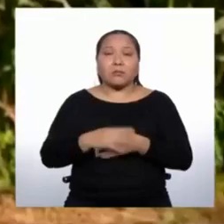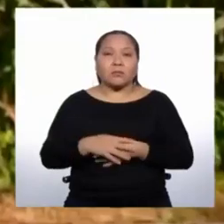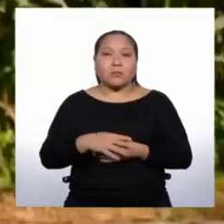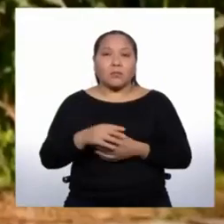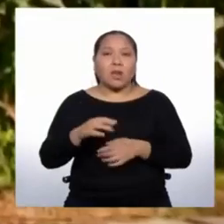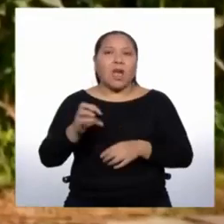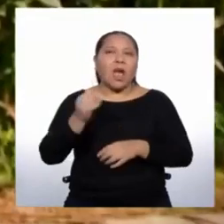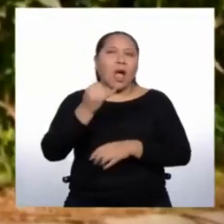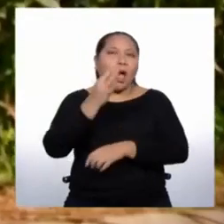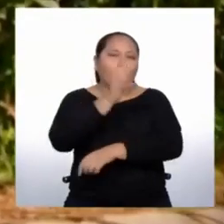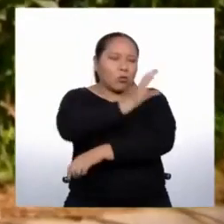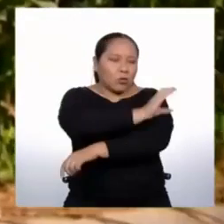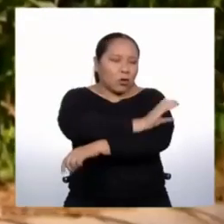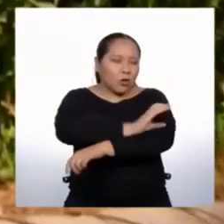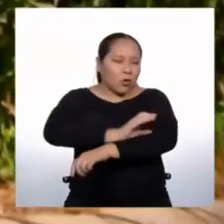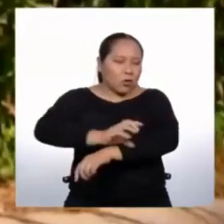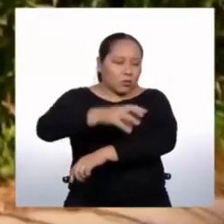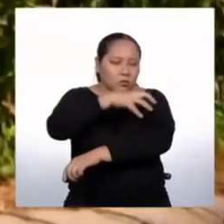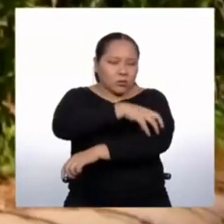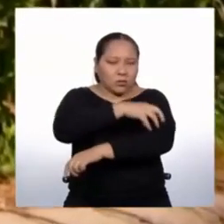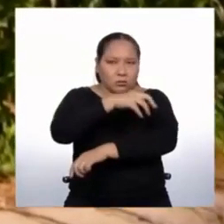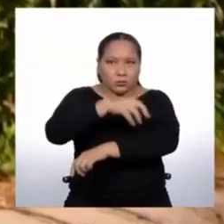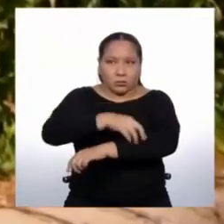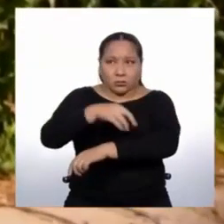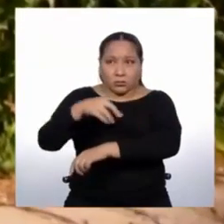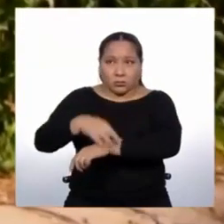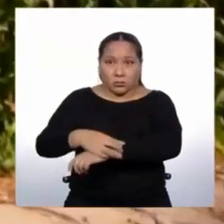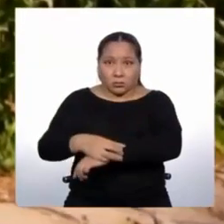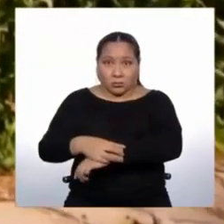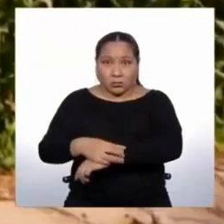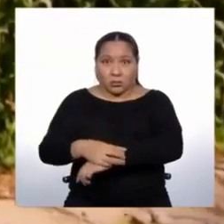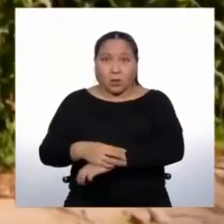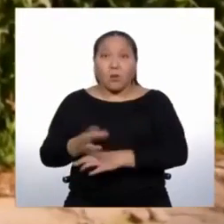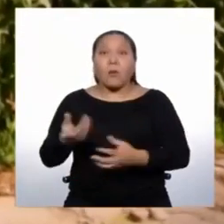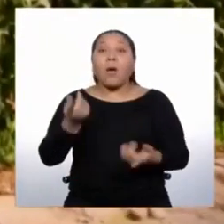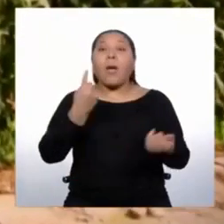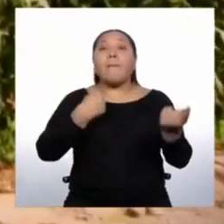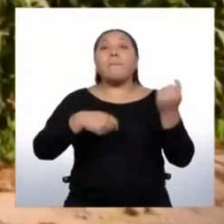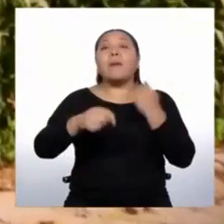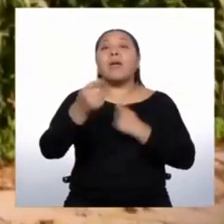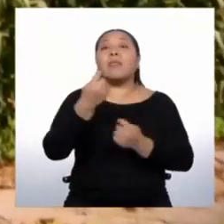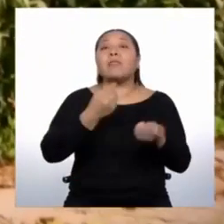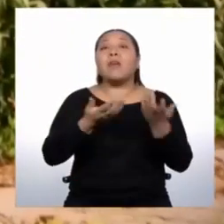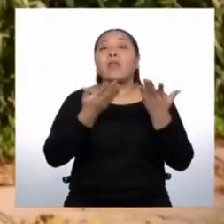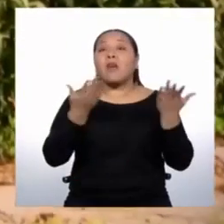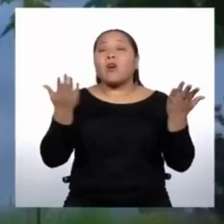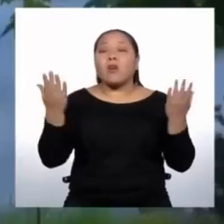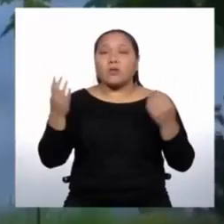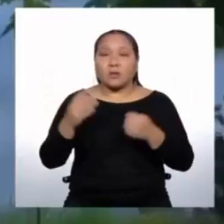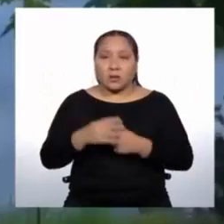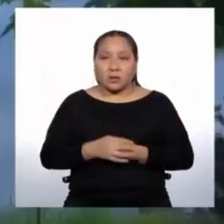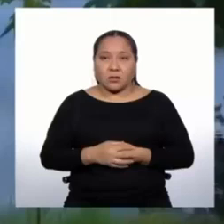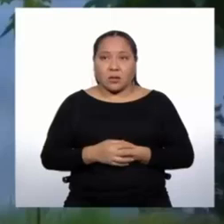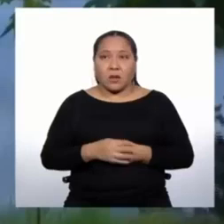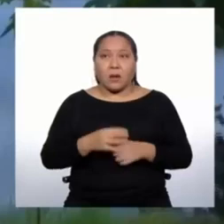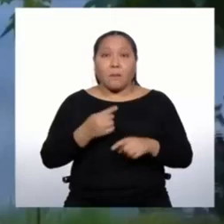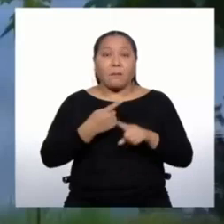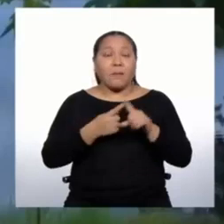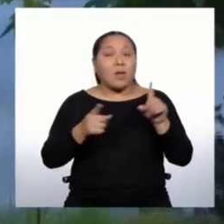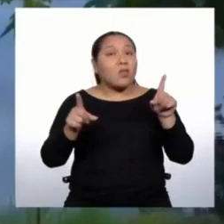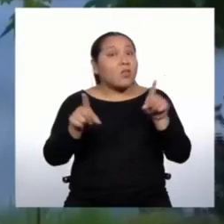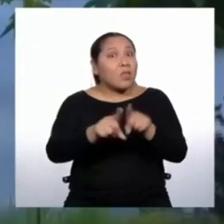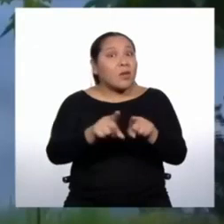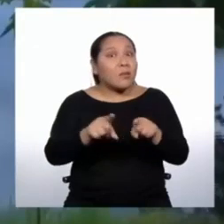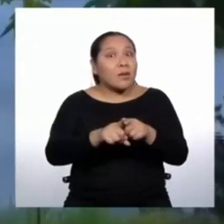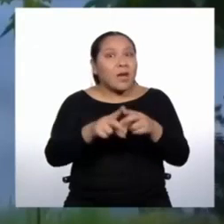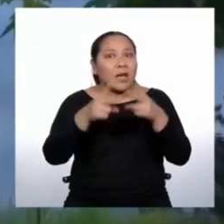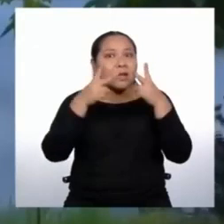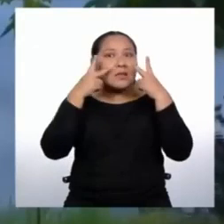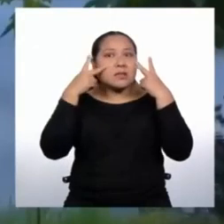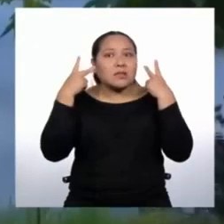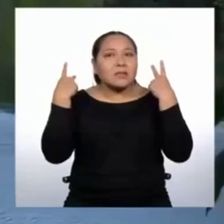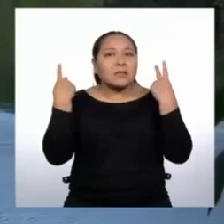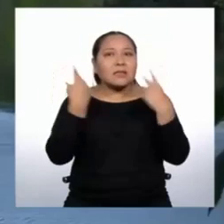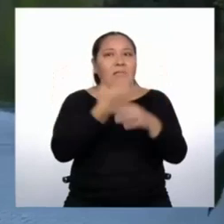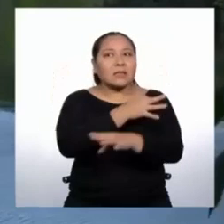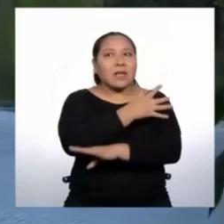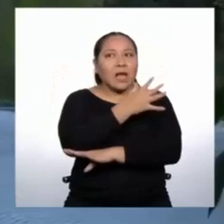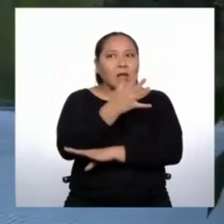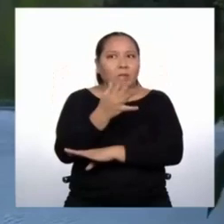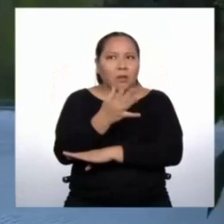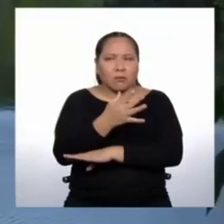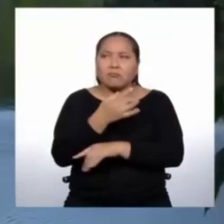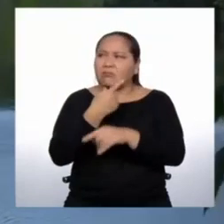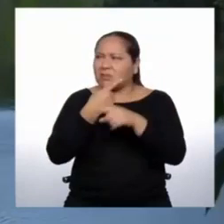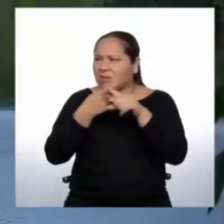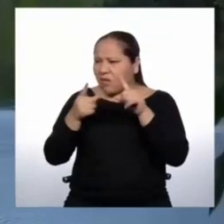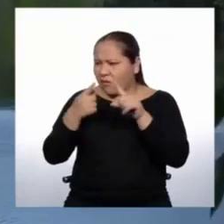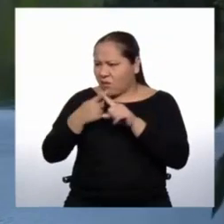costeras con todos los fundos de agroexportación. Pero también la selva, con toda su realidad